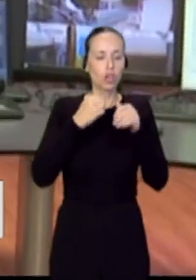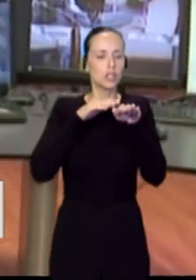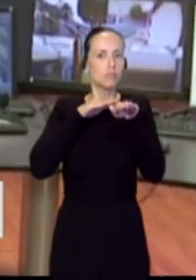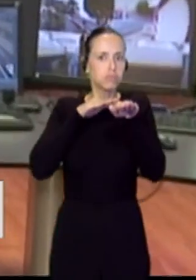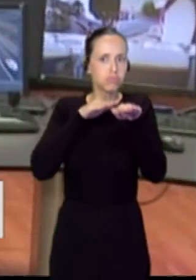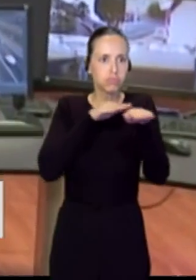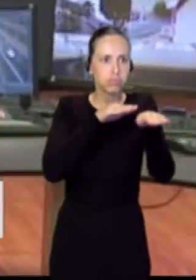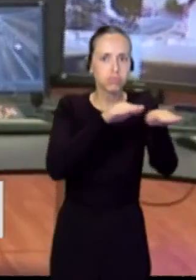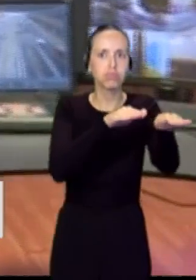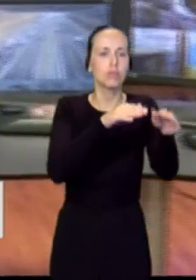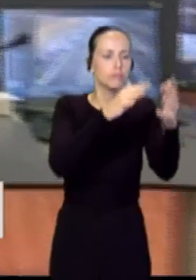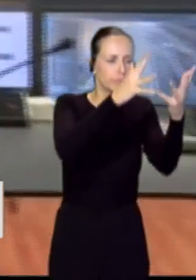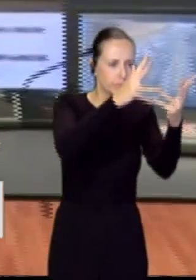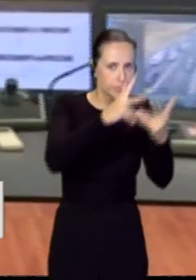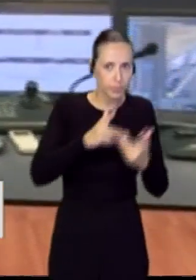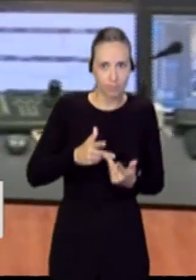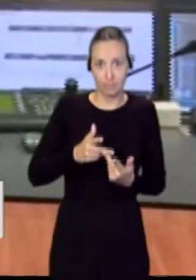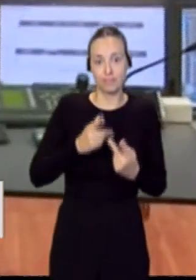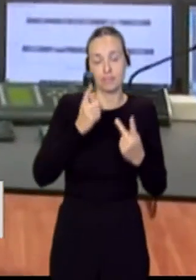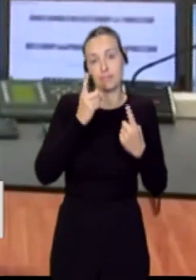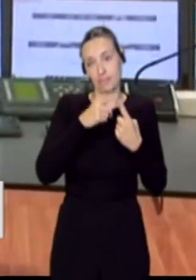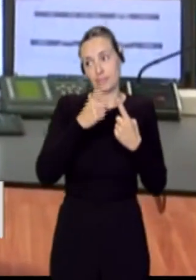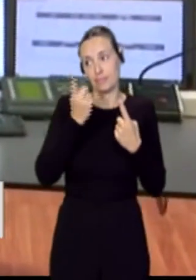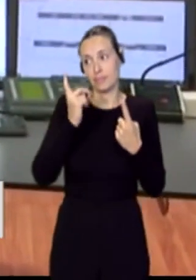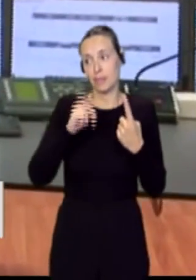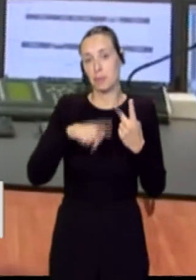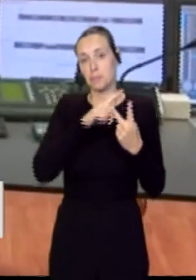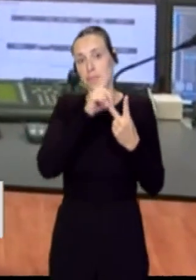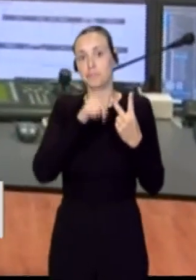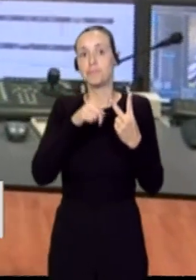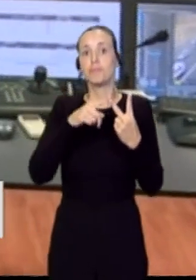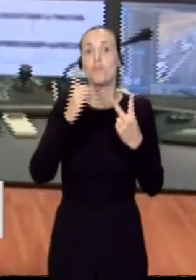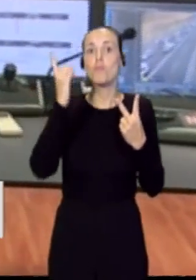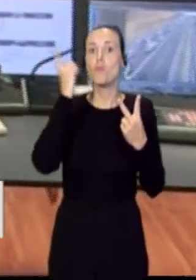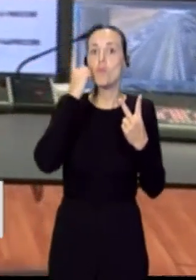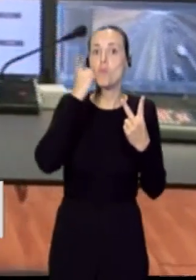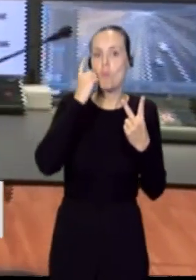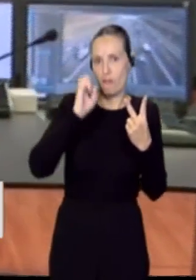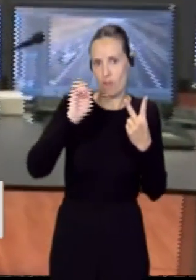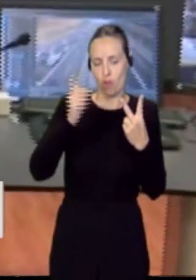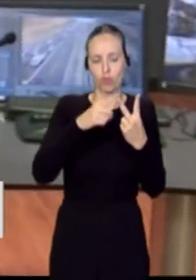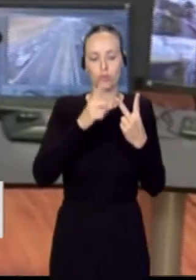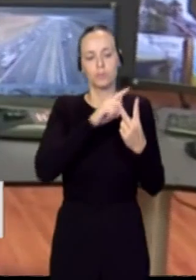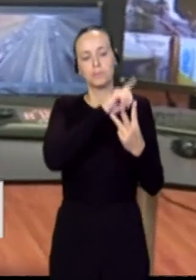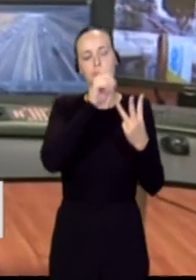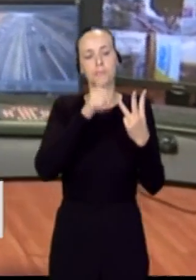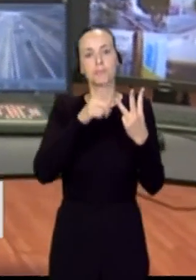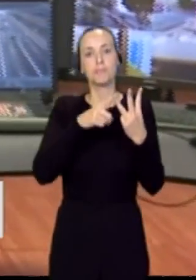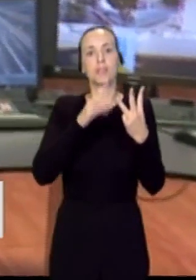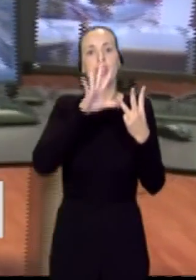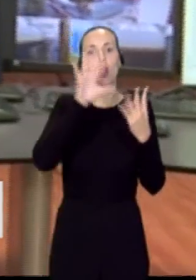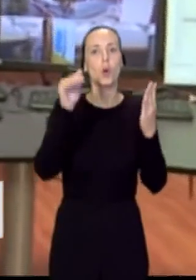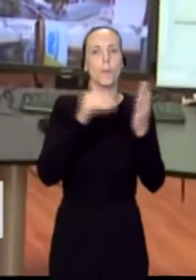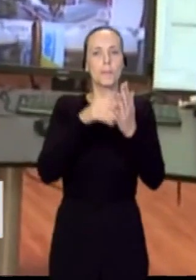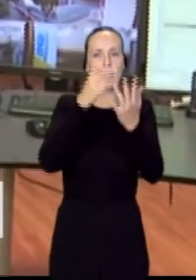por todas estas carreteras. También lo van a hacer con los teléfonos móviles y otra herramienta van a hacer 5.000 encuestas